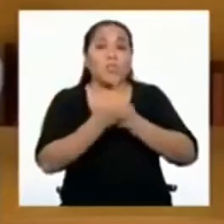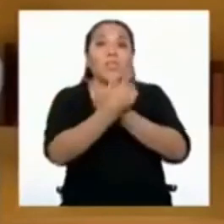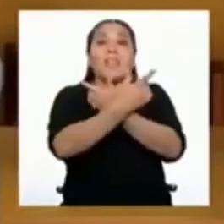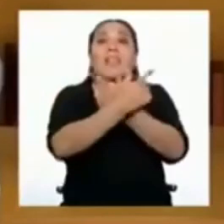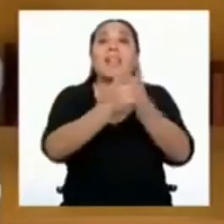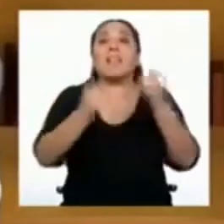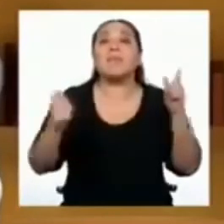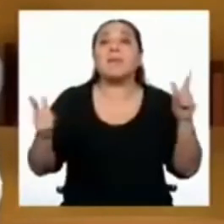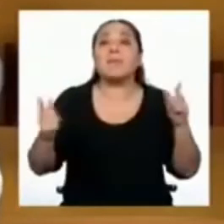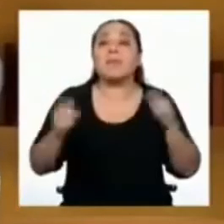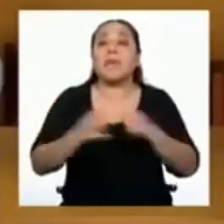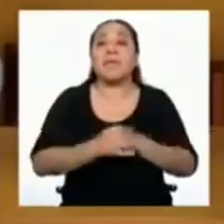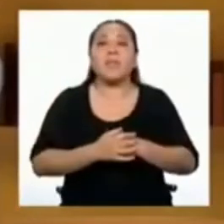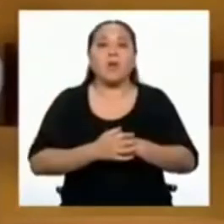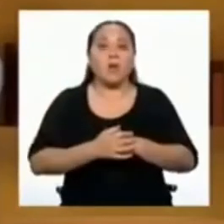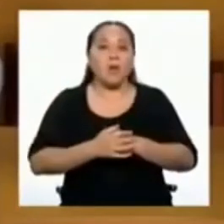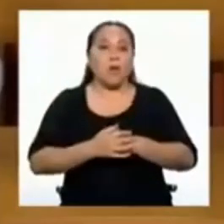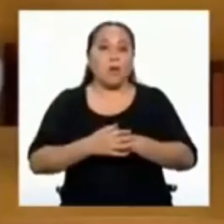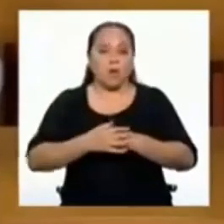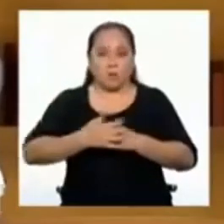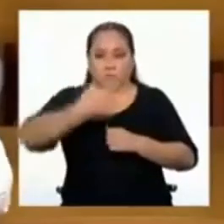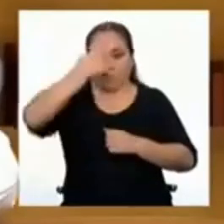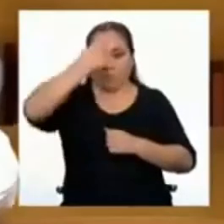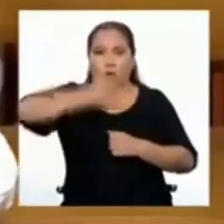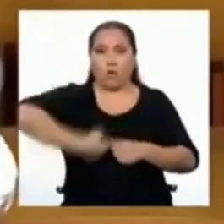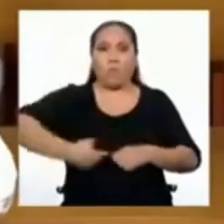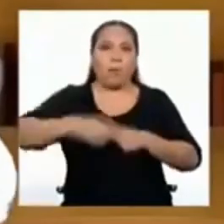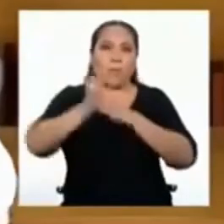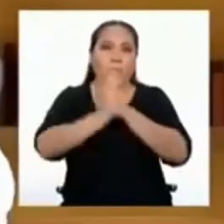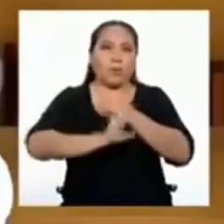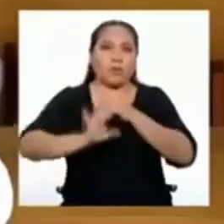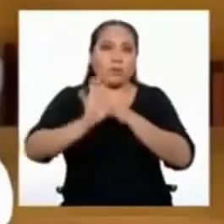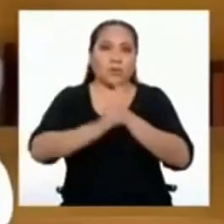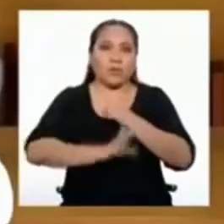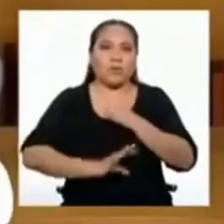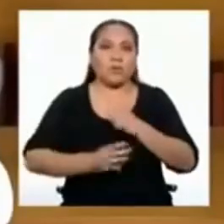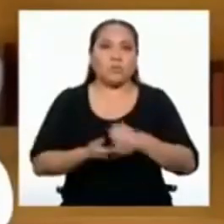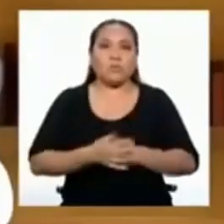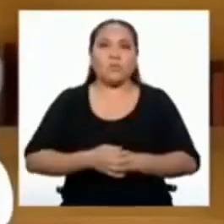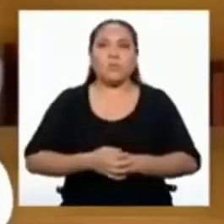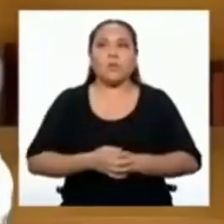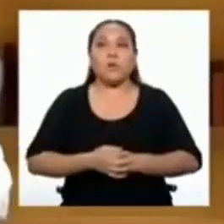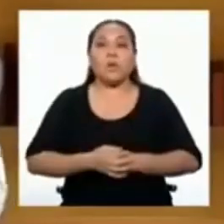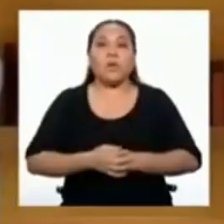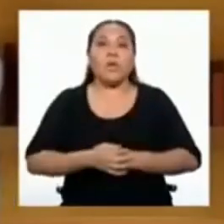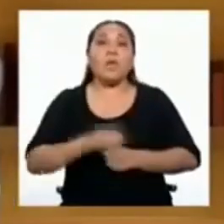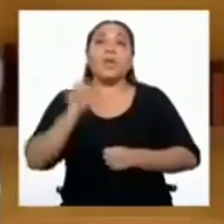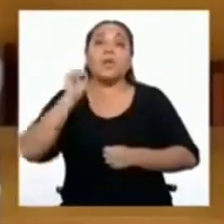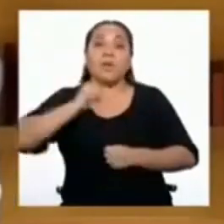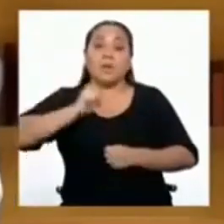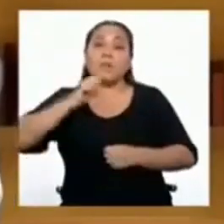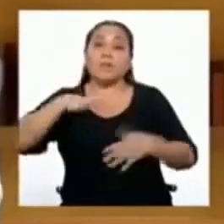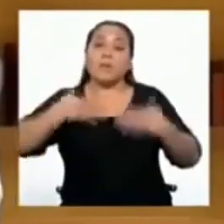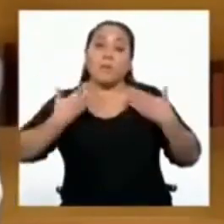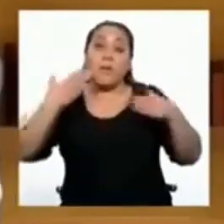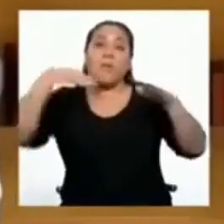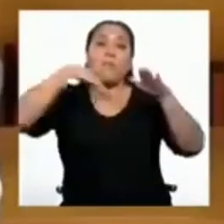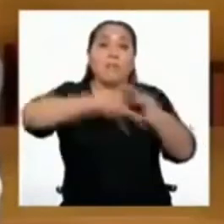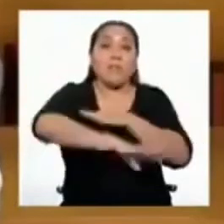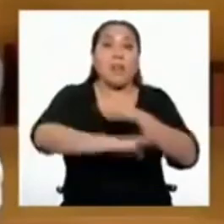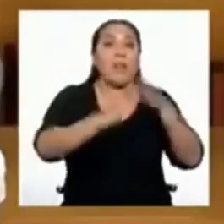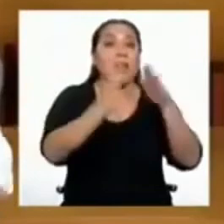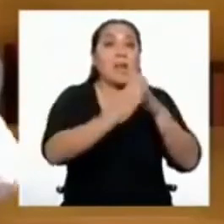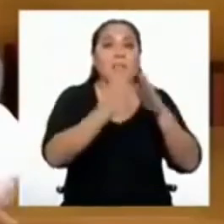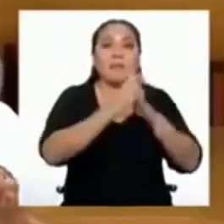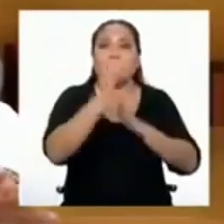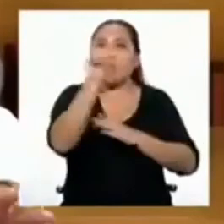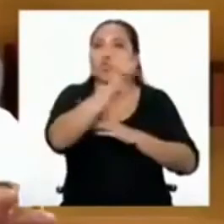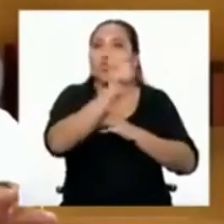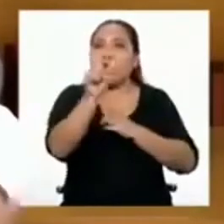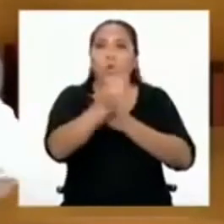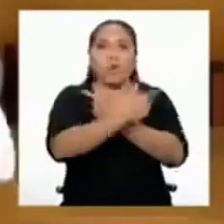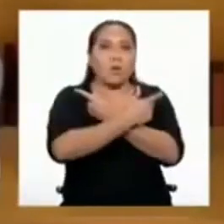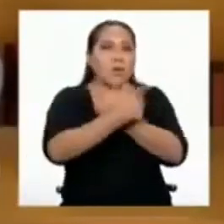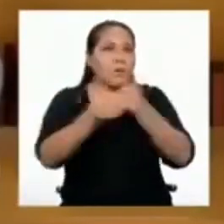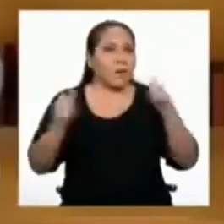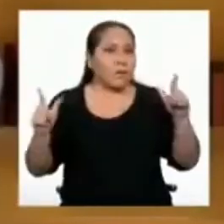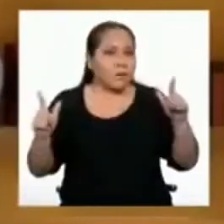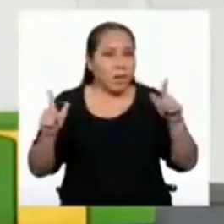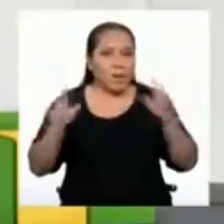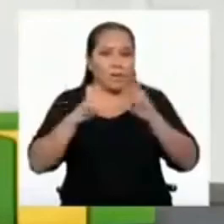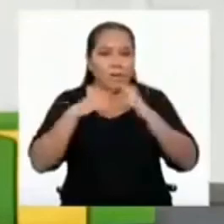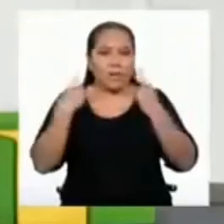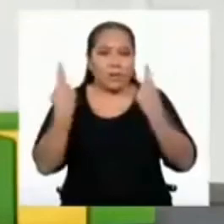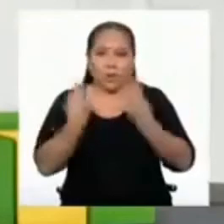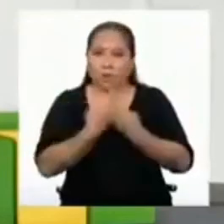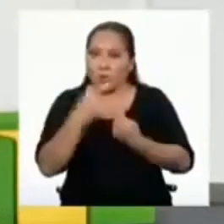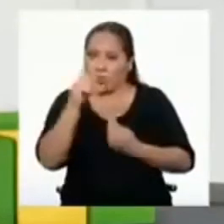la libertad y a la seguridad personales, la inviolabilidad de domicilio y la libertad de reunión y de tránsito en el